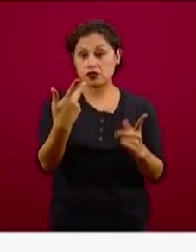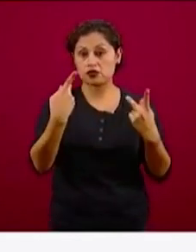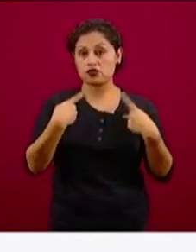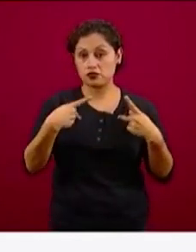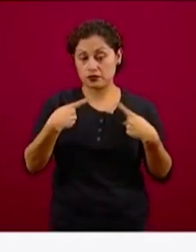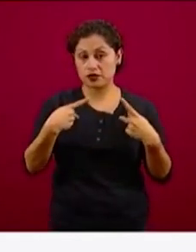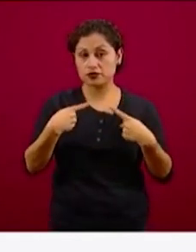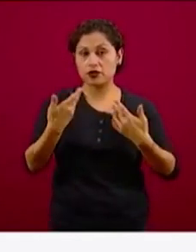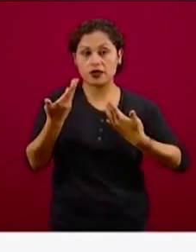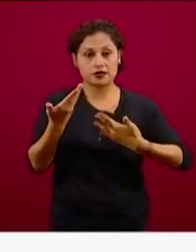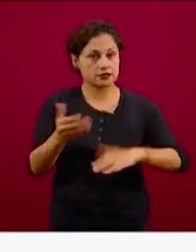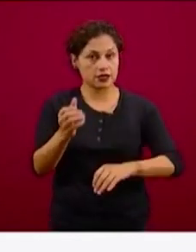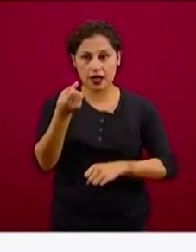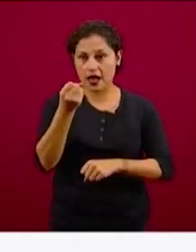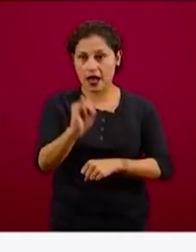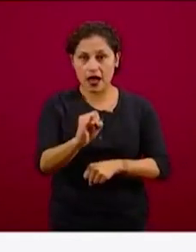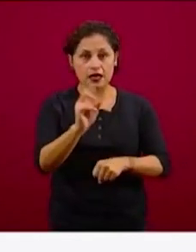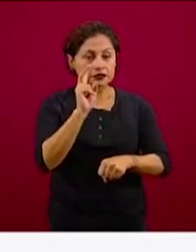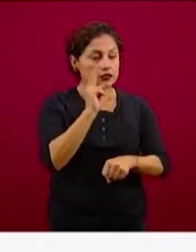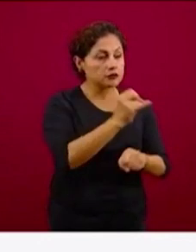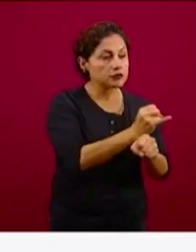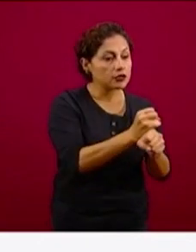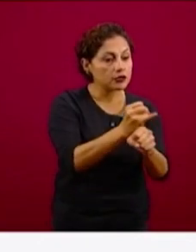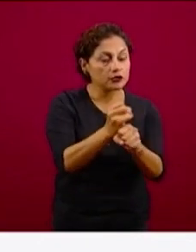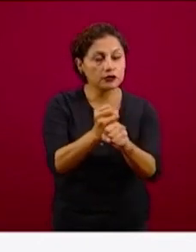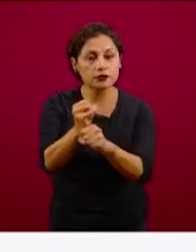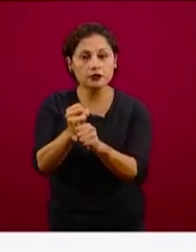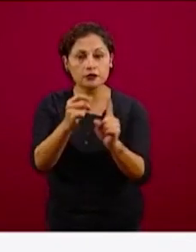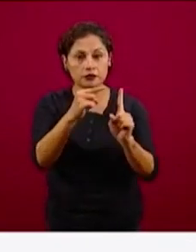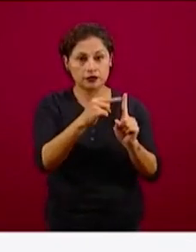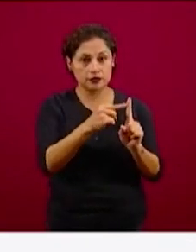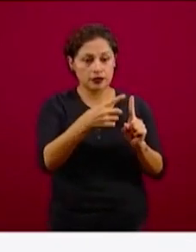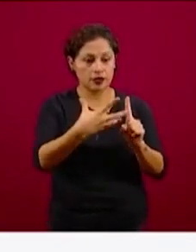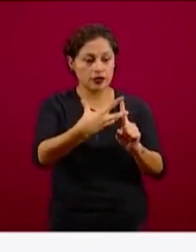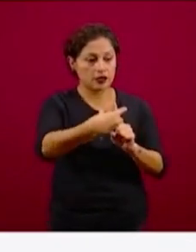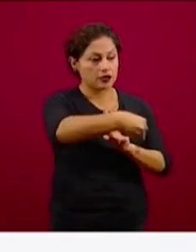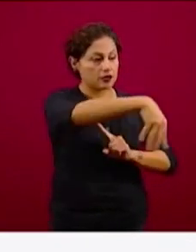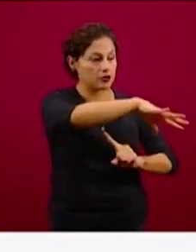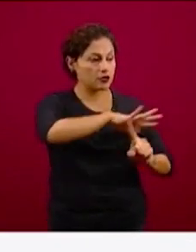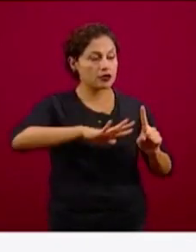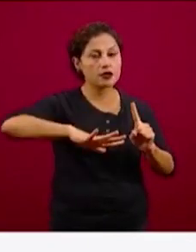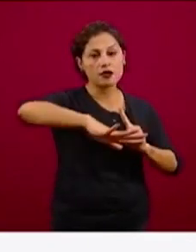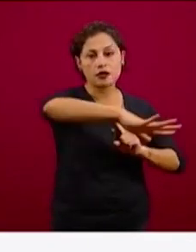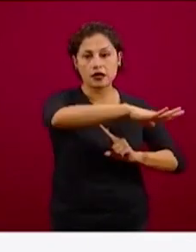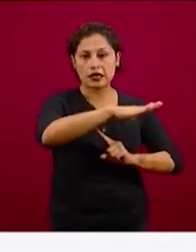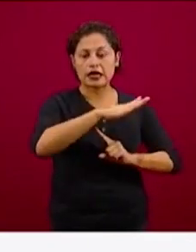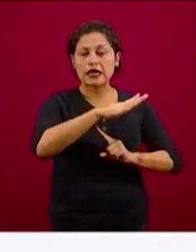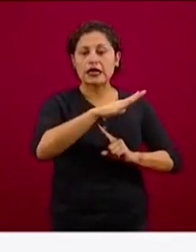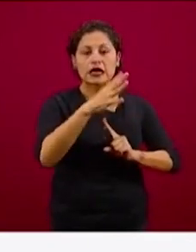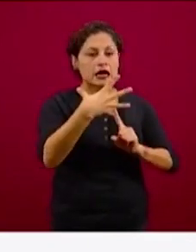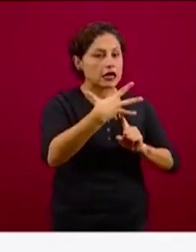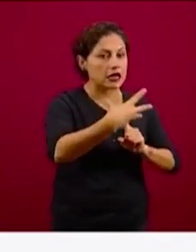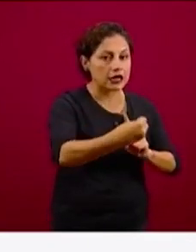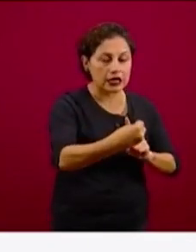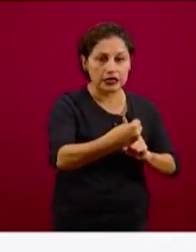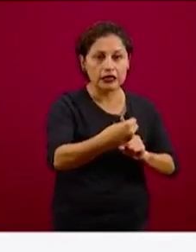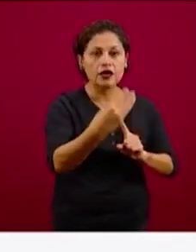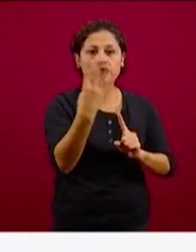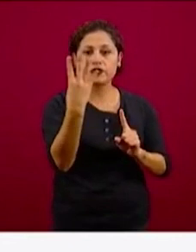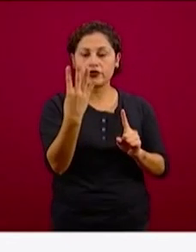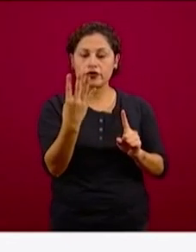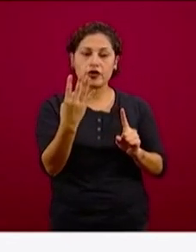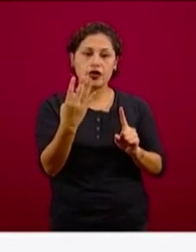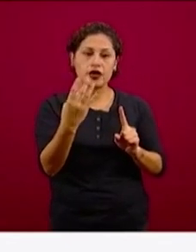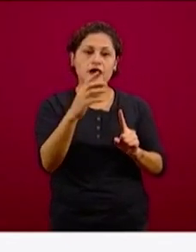epidemiológico de caso y contactos. De estas 28 personas, nueve no fueron contactos.